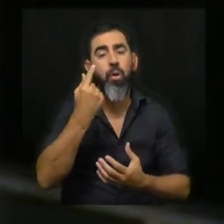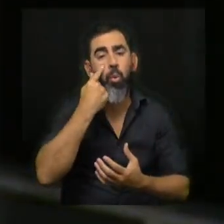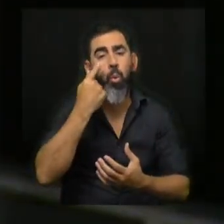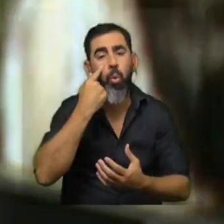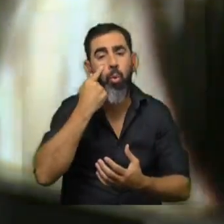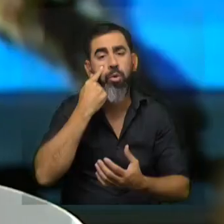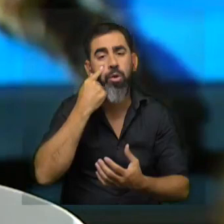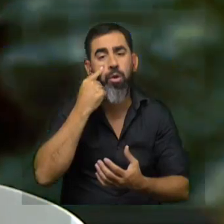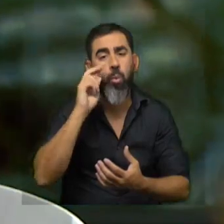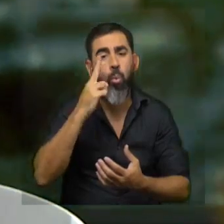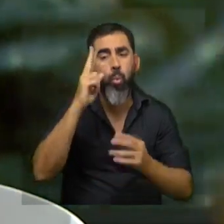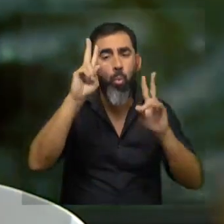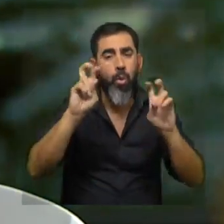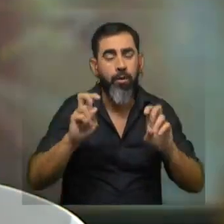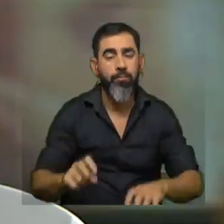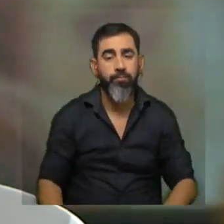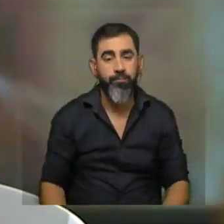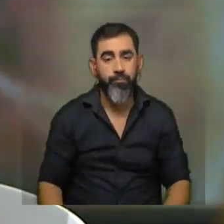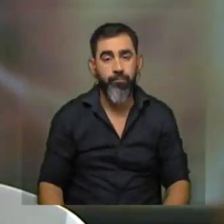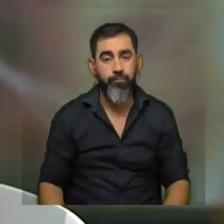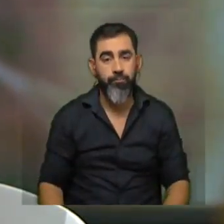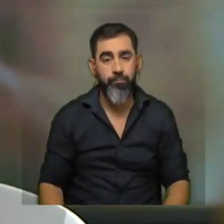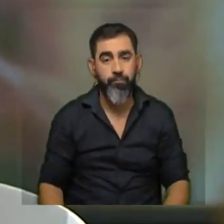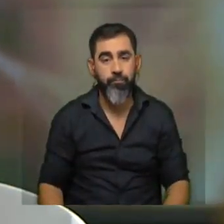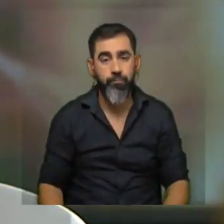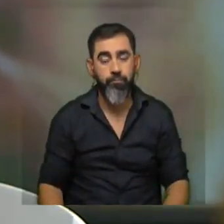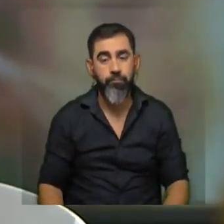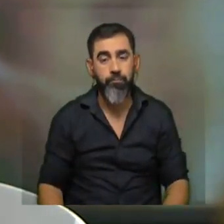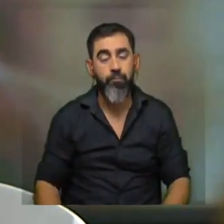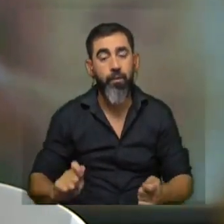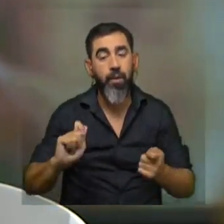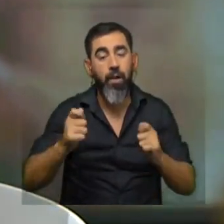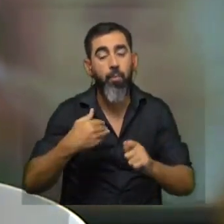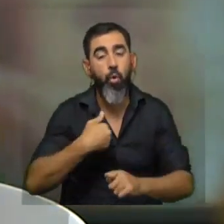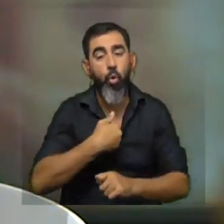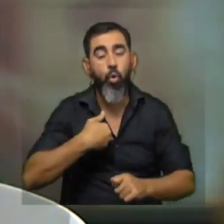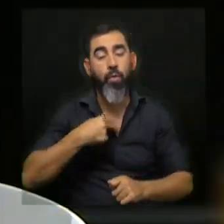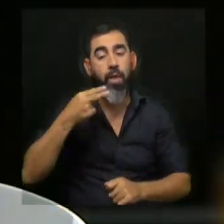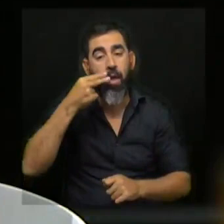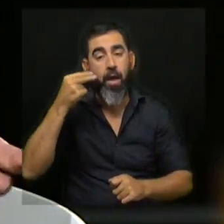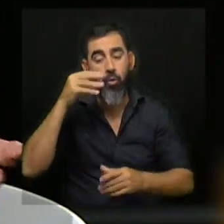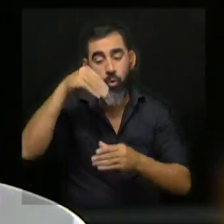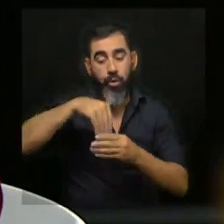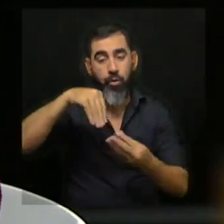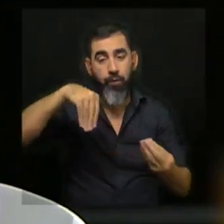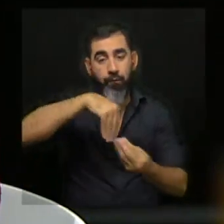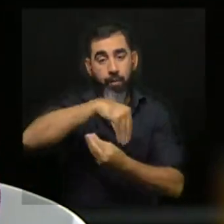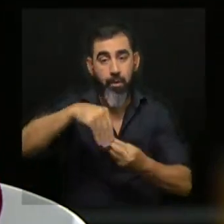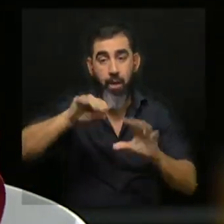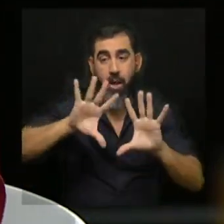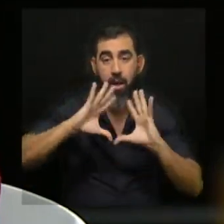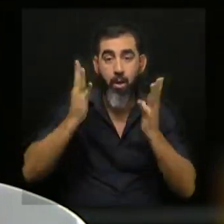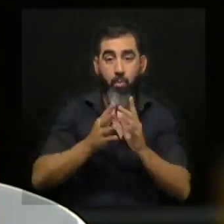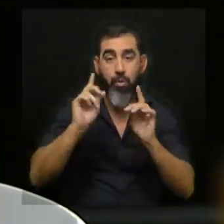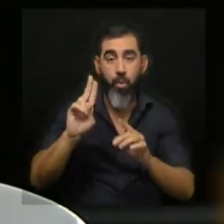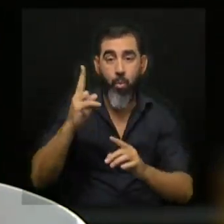bajar lo Uruguay? en realidad hablamos de una un cambio en el rol del gato en la familia en el mundo y en Uruguay el gato es